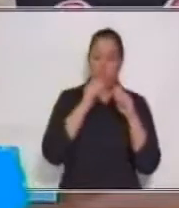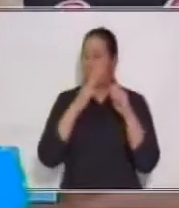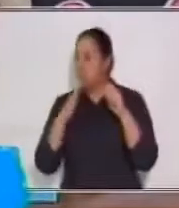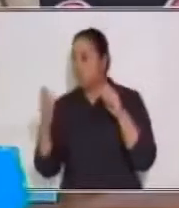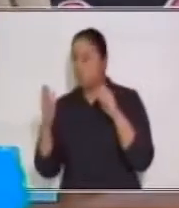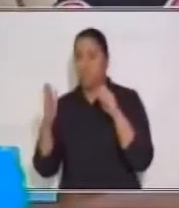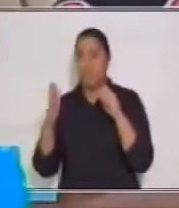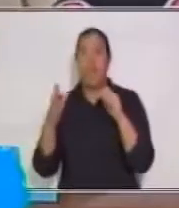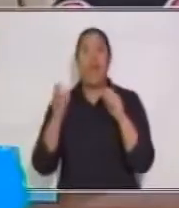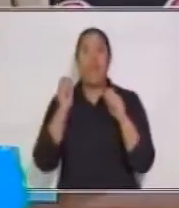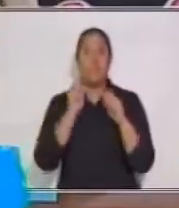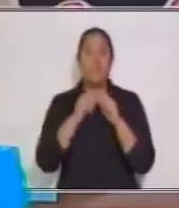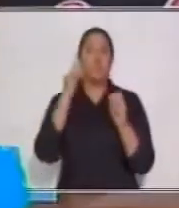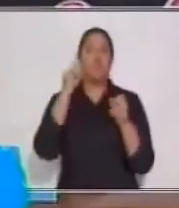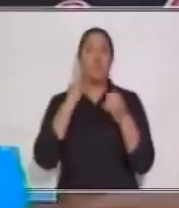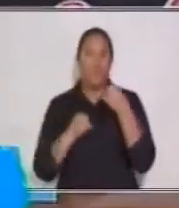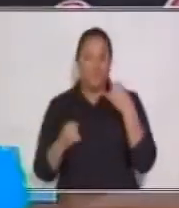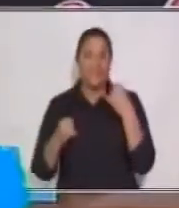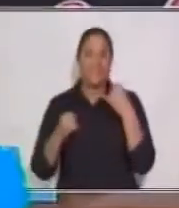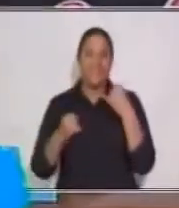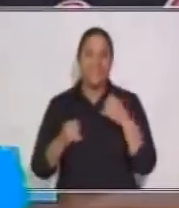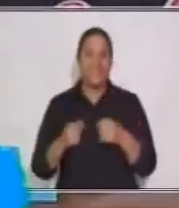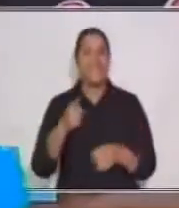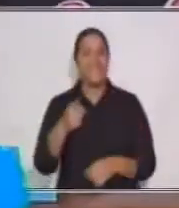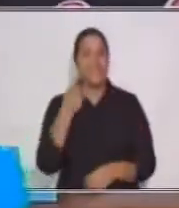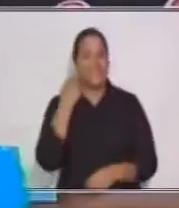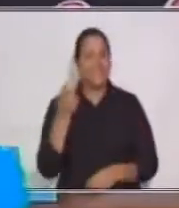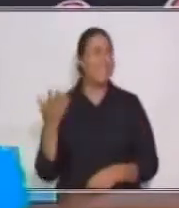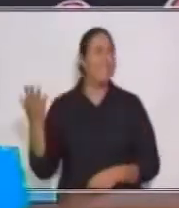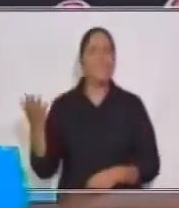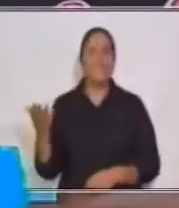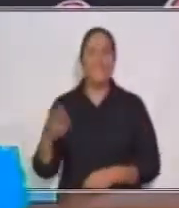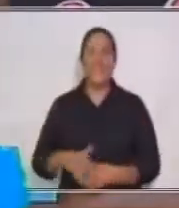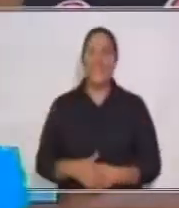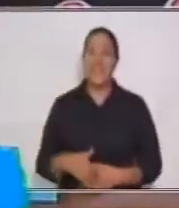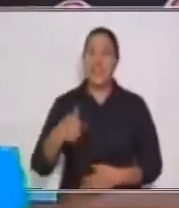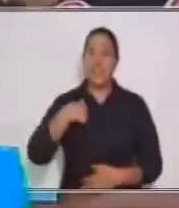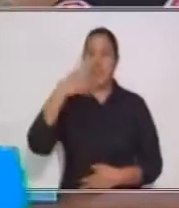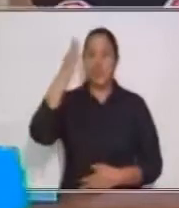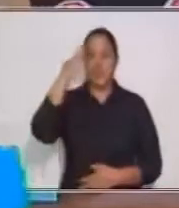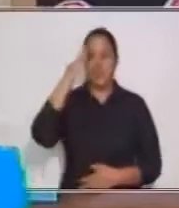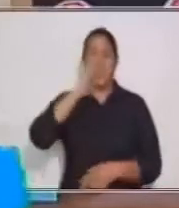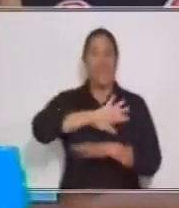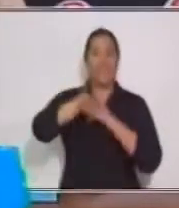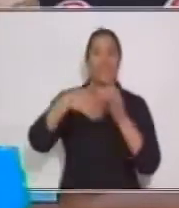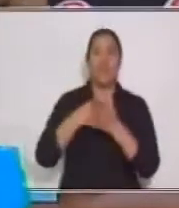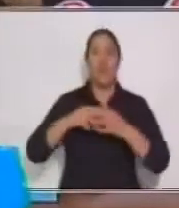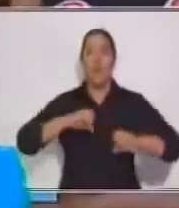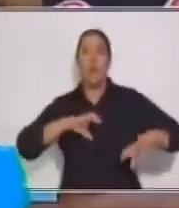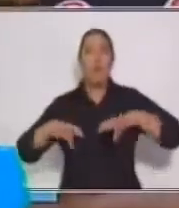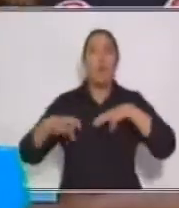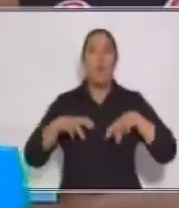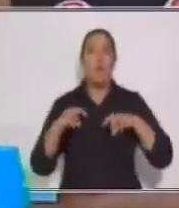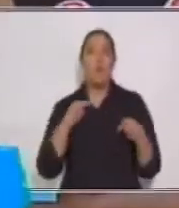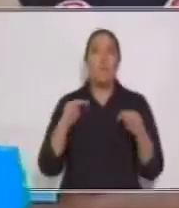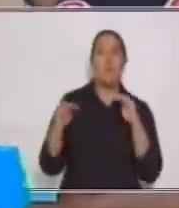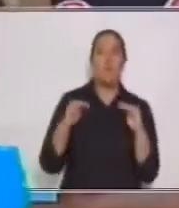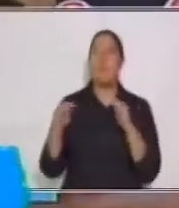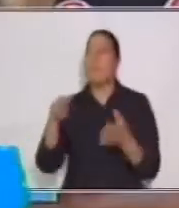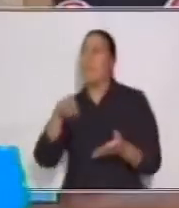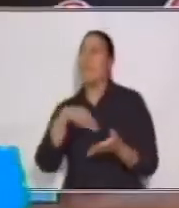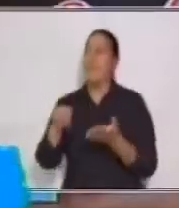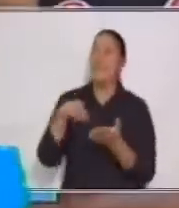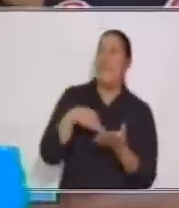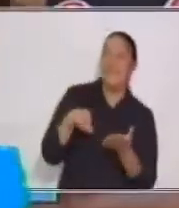punto final. ¿Qué les parece ahora? Yo sé que todos quieren estar activos. Que todos quieren bailar.